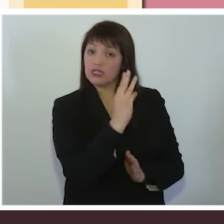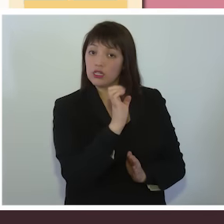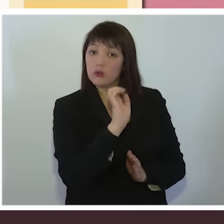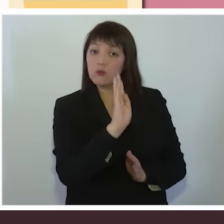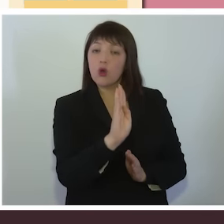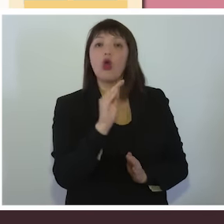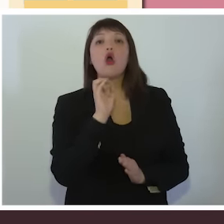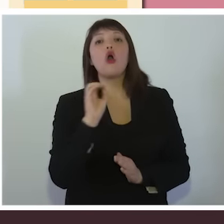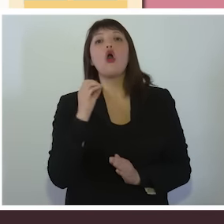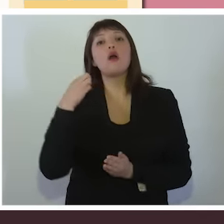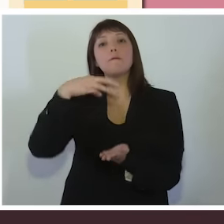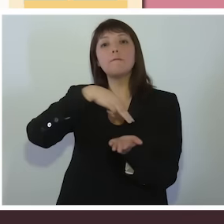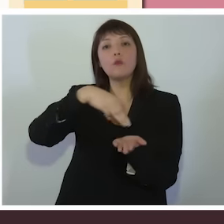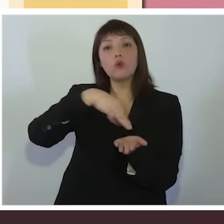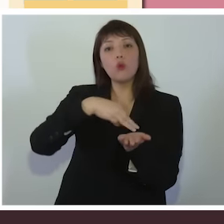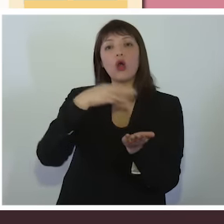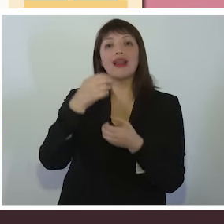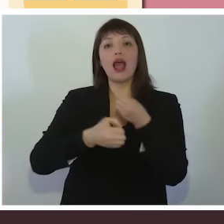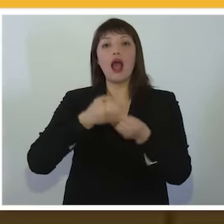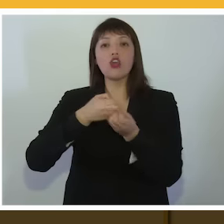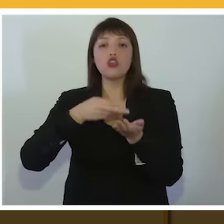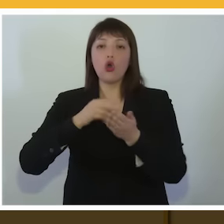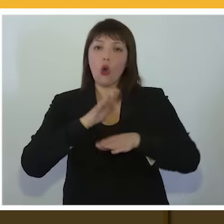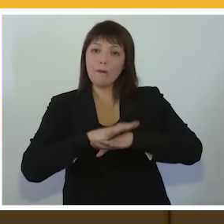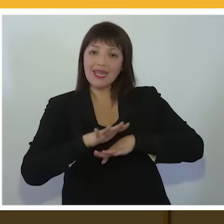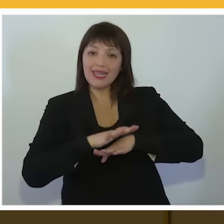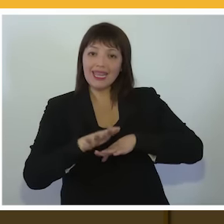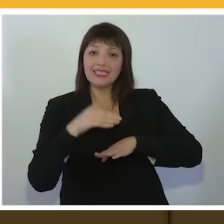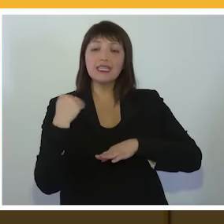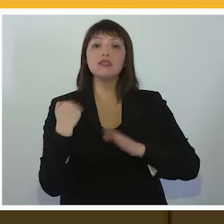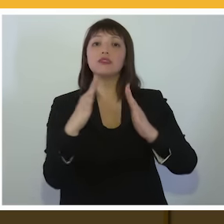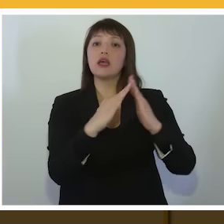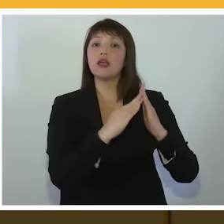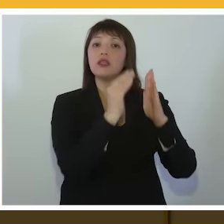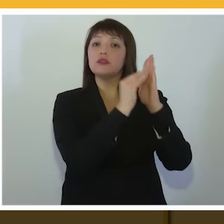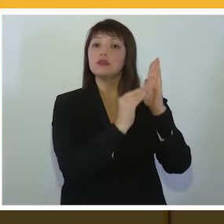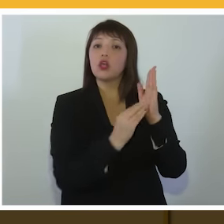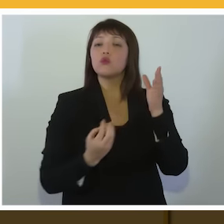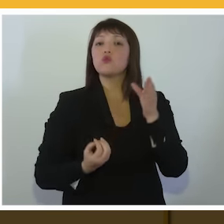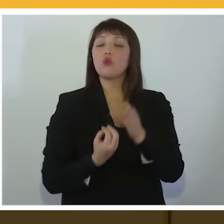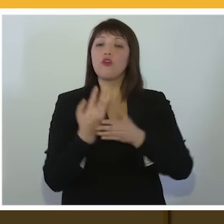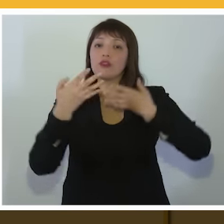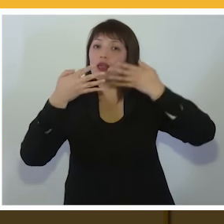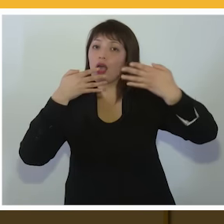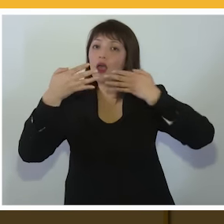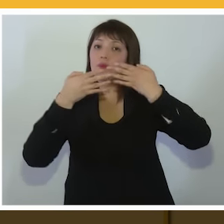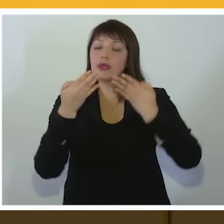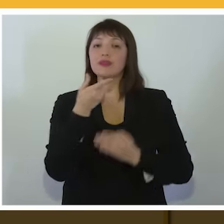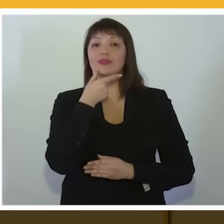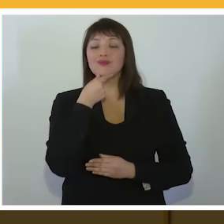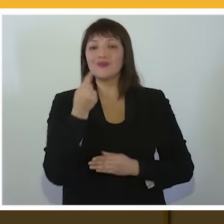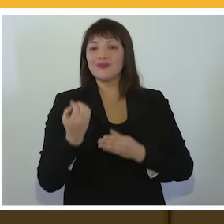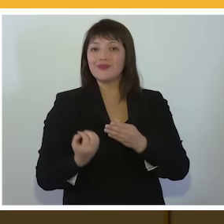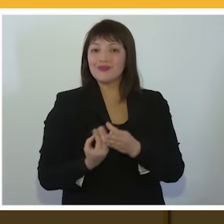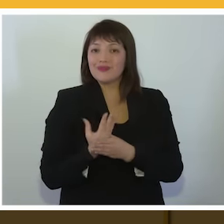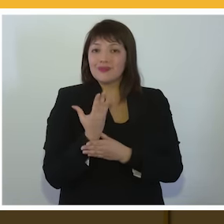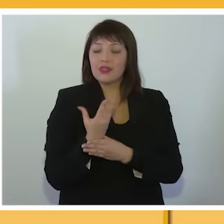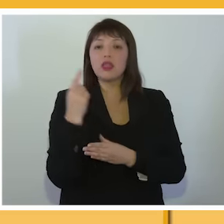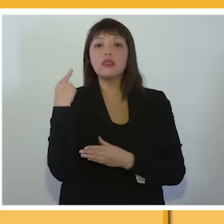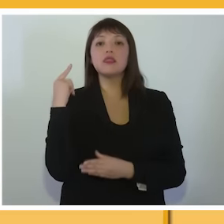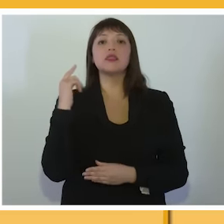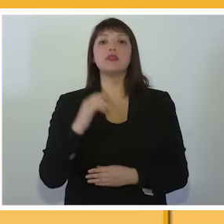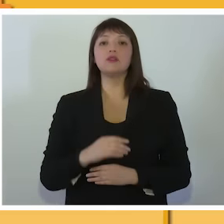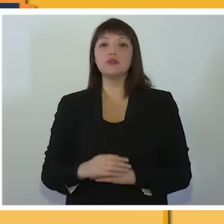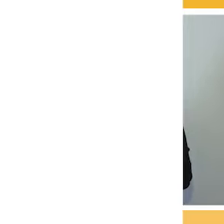municipios a contar de noviembre de 2015. Registro Social de Hogares, más simple, más transparente y más moderno.